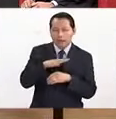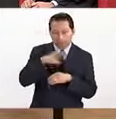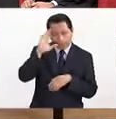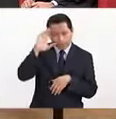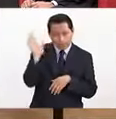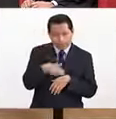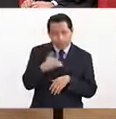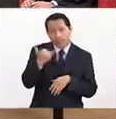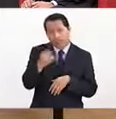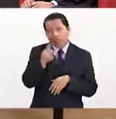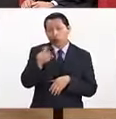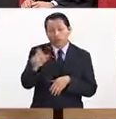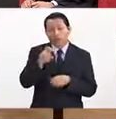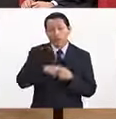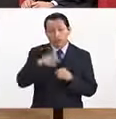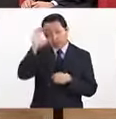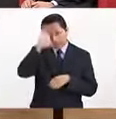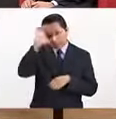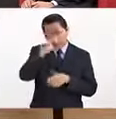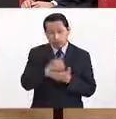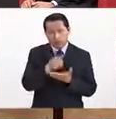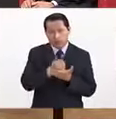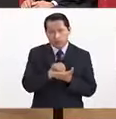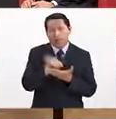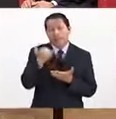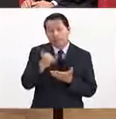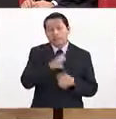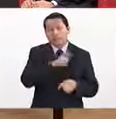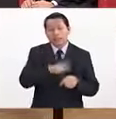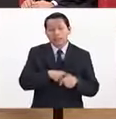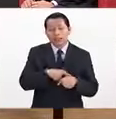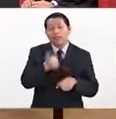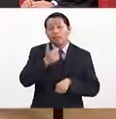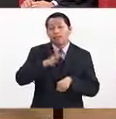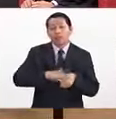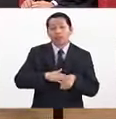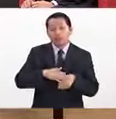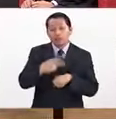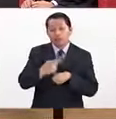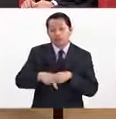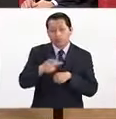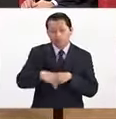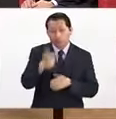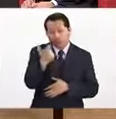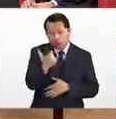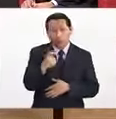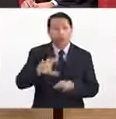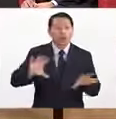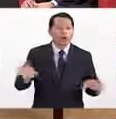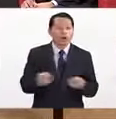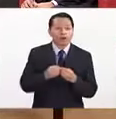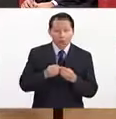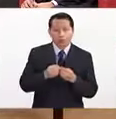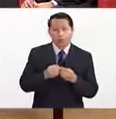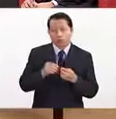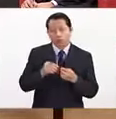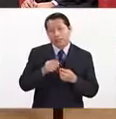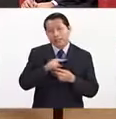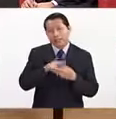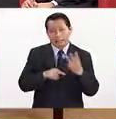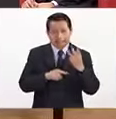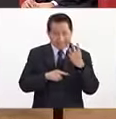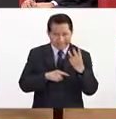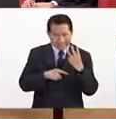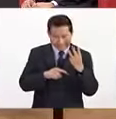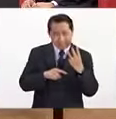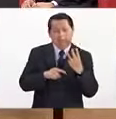maestría y doctorado en Ciencias Económicas y una especialidad en Administración de Riesgos Financieros. Todos estos tres posgrados están en